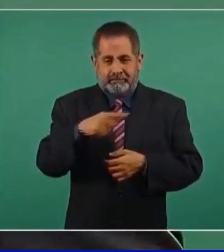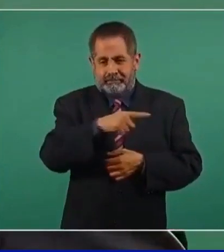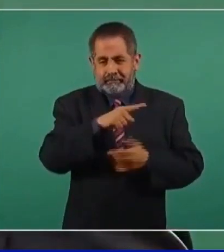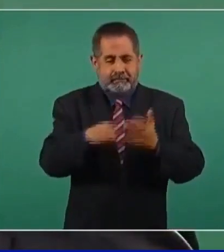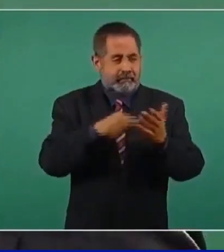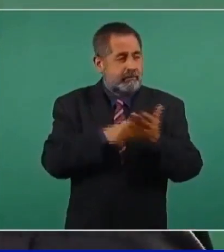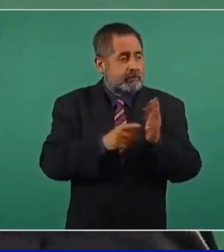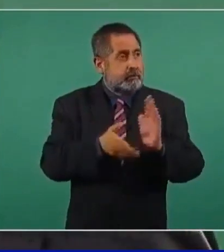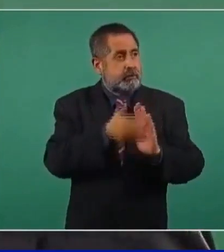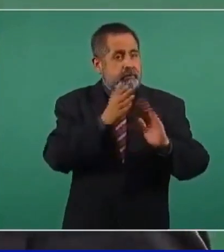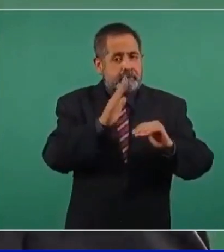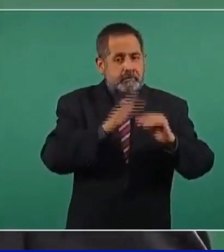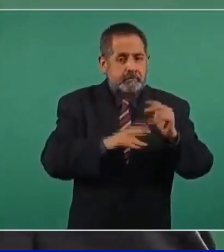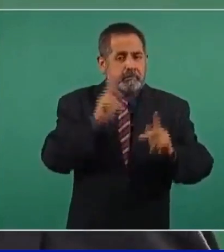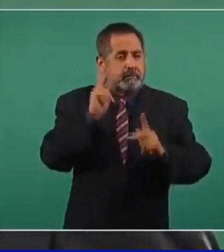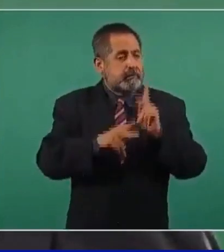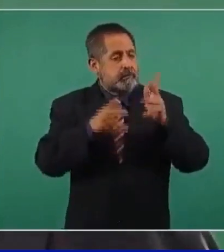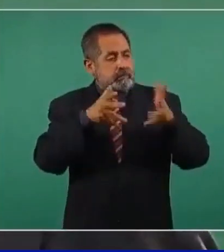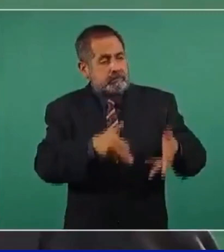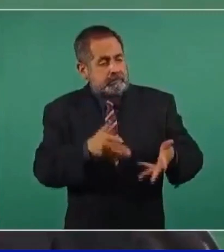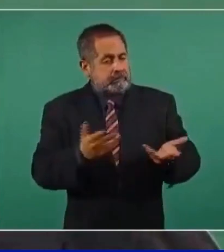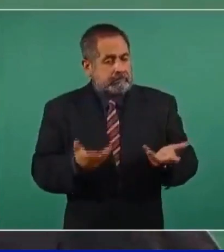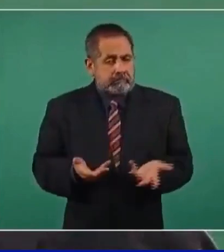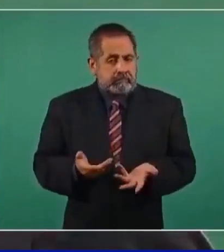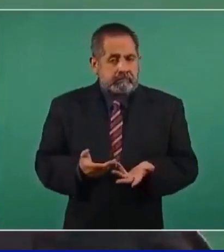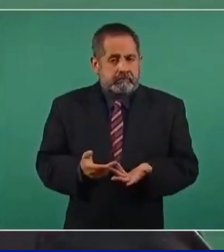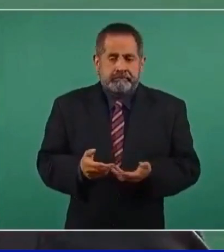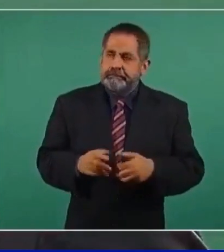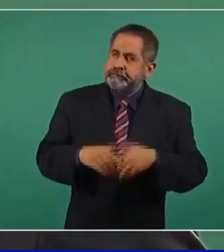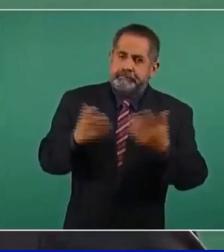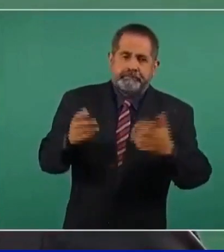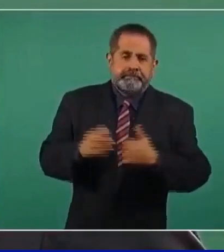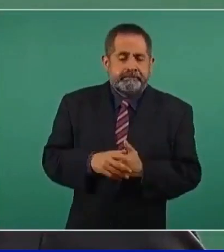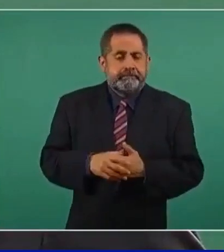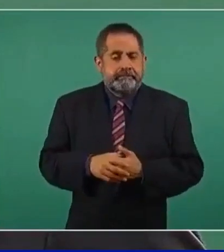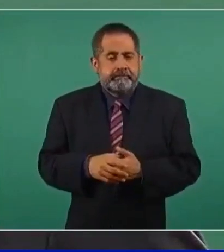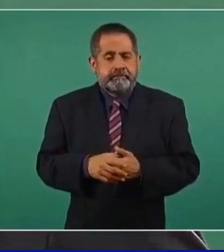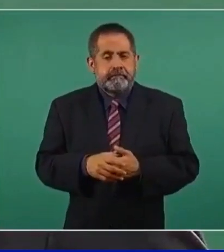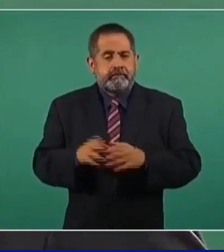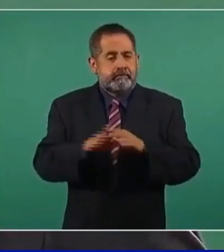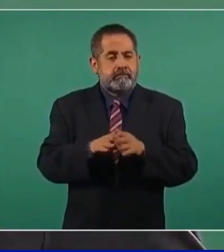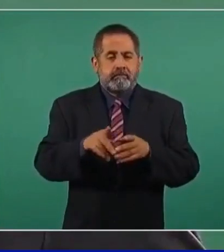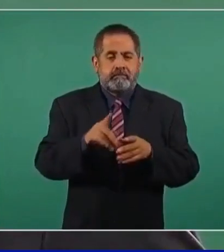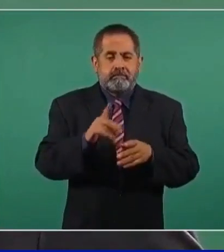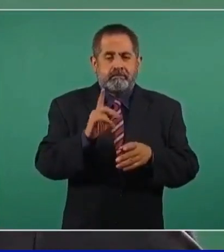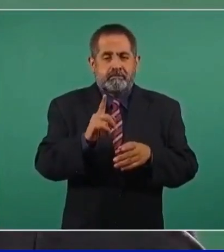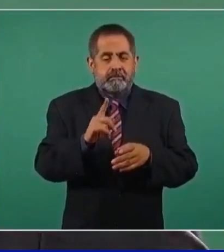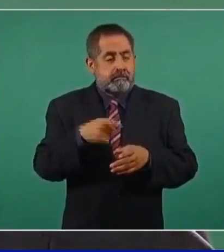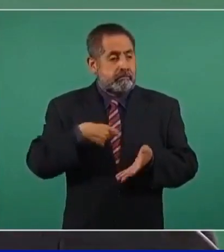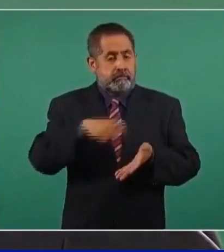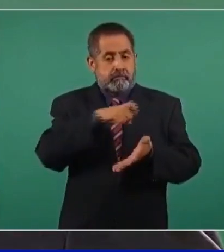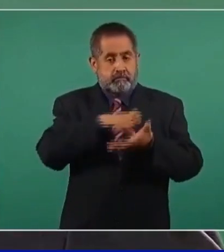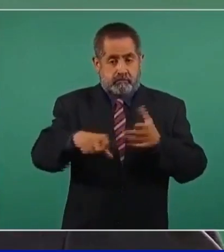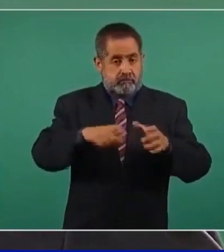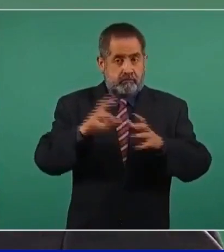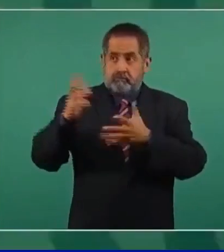y está parada la obra, bueno, se tiene comprada una turbina,